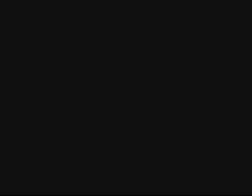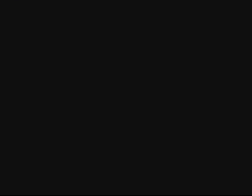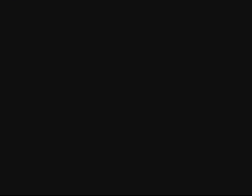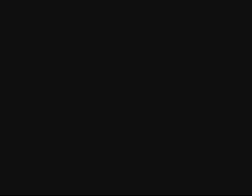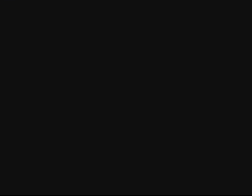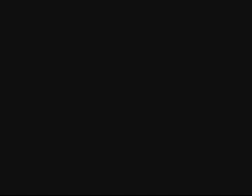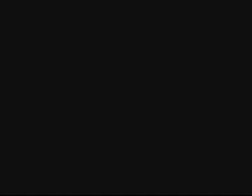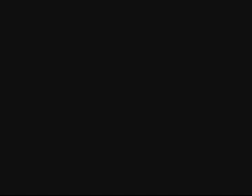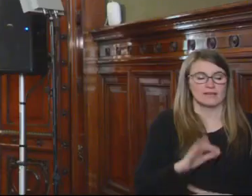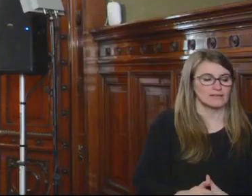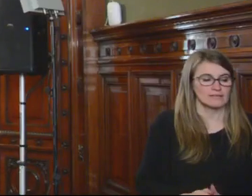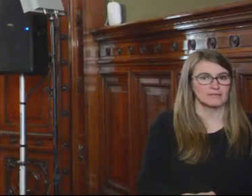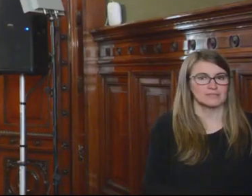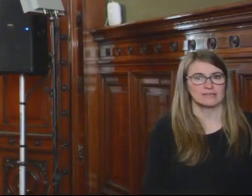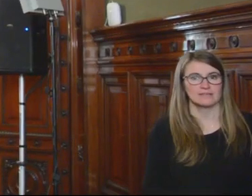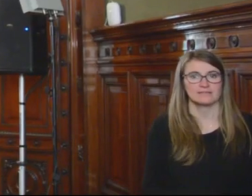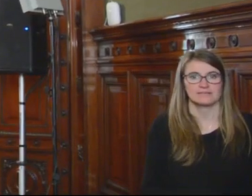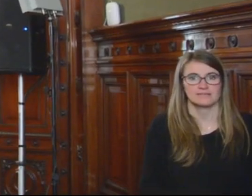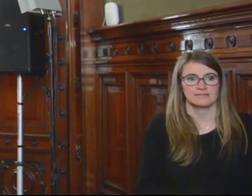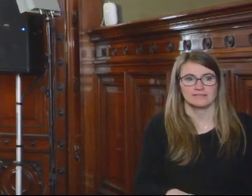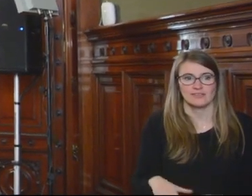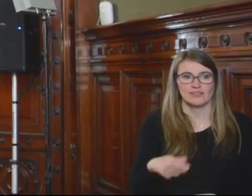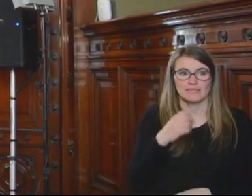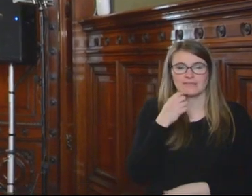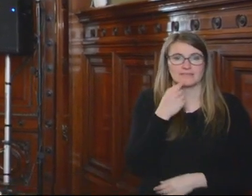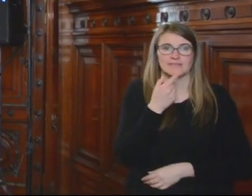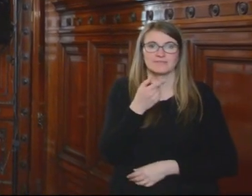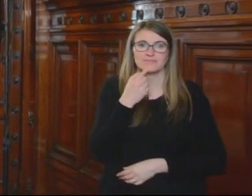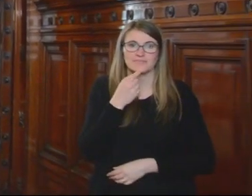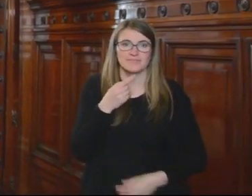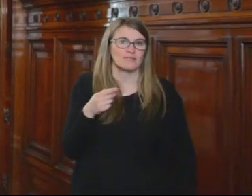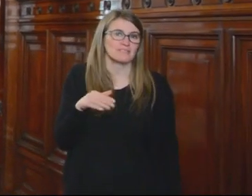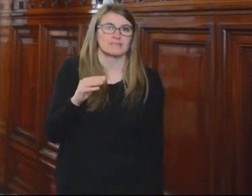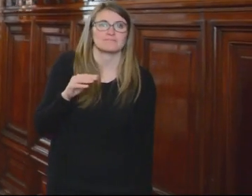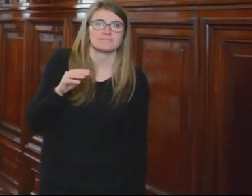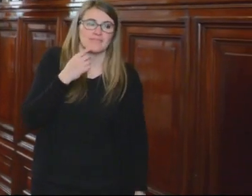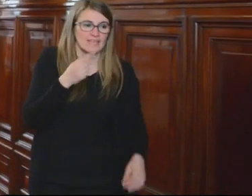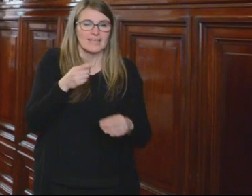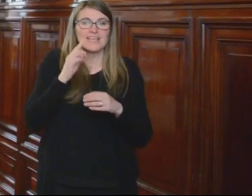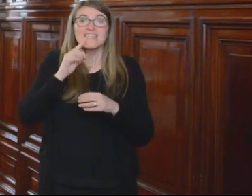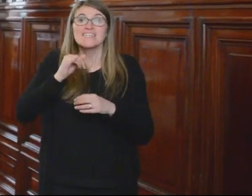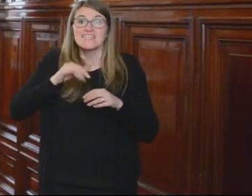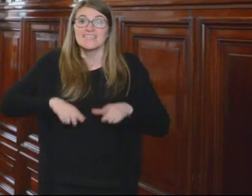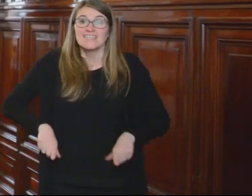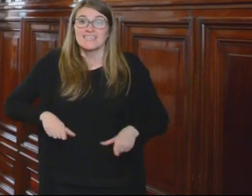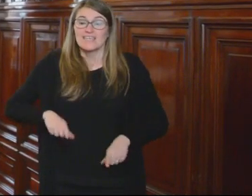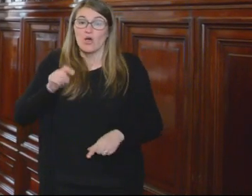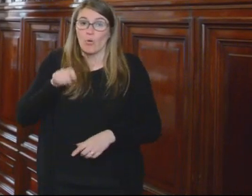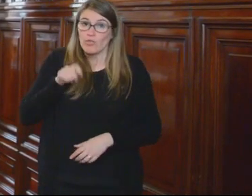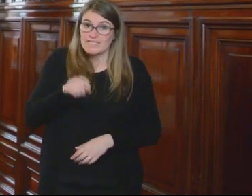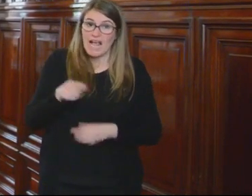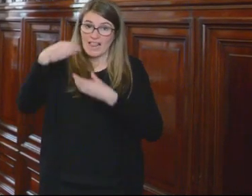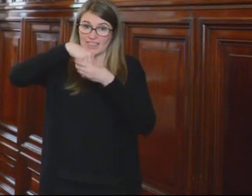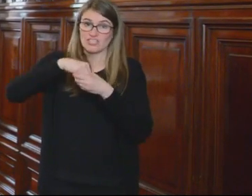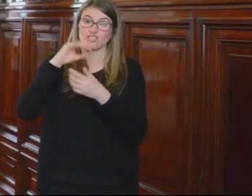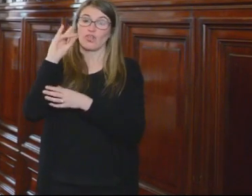El tema relativo a la audiencia es sobre independencia judicial en Bolivia.